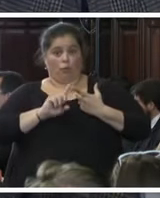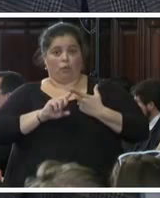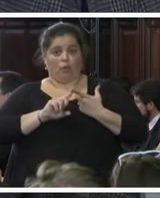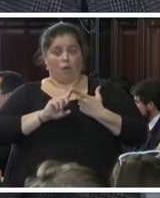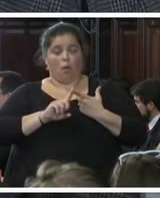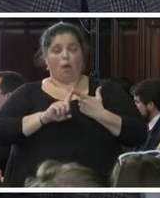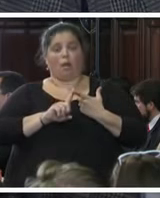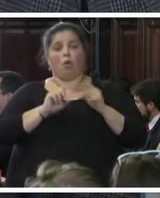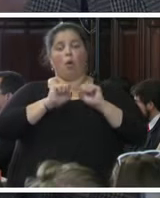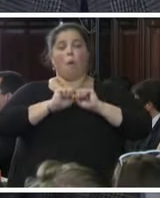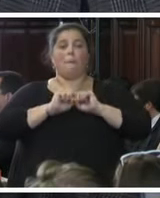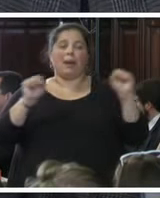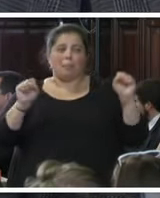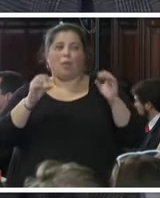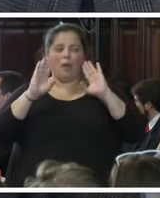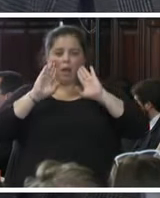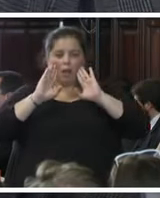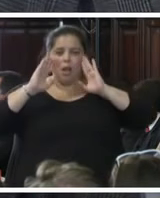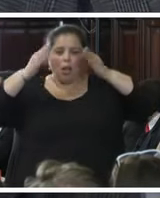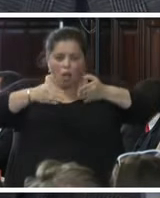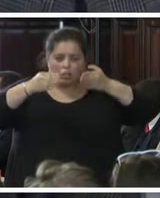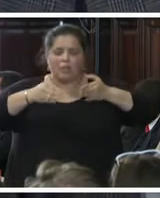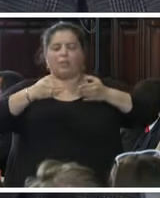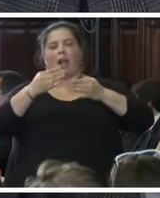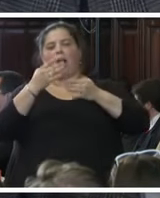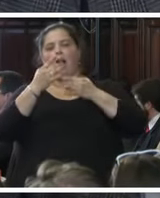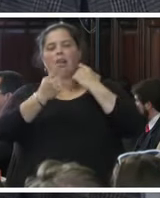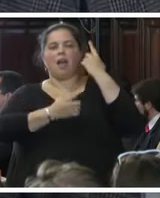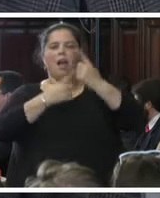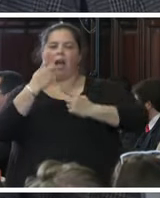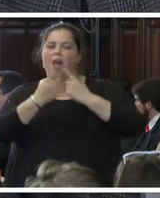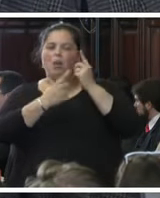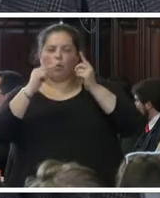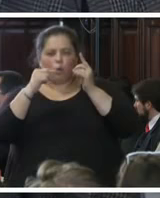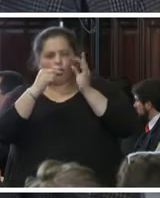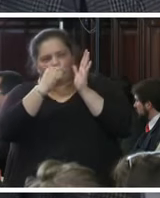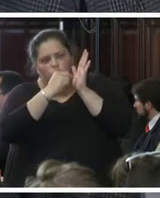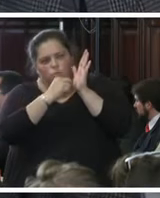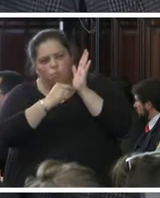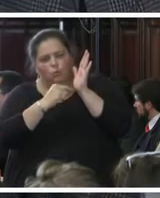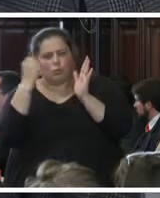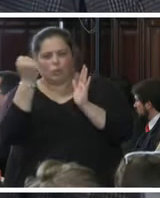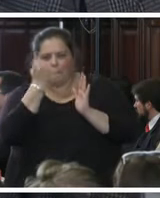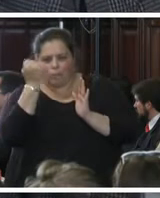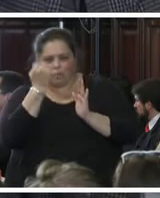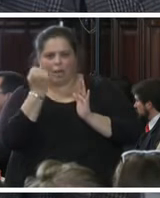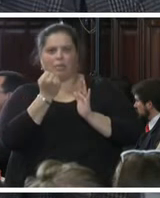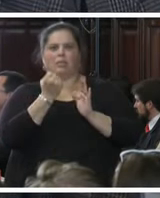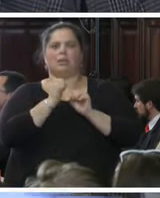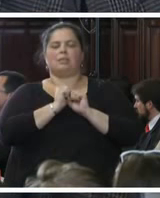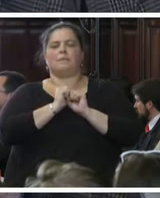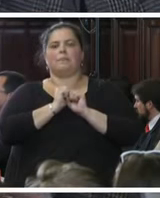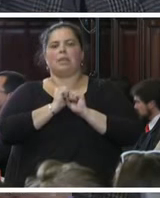poder concentrar algunos puntos claves presentados también